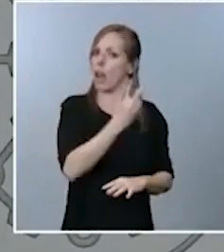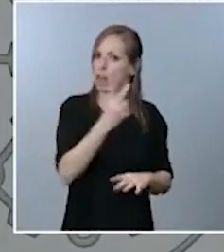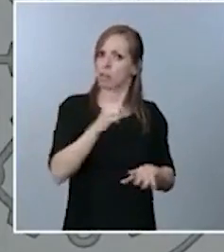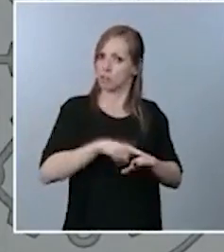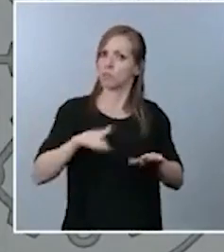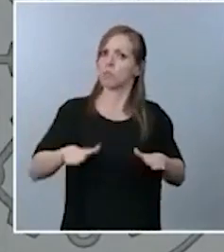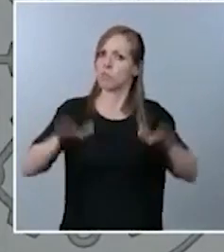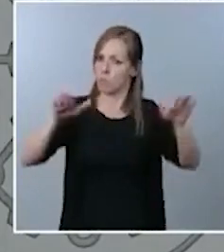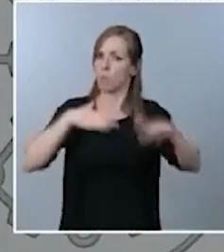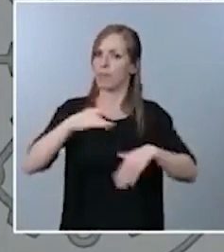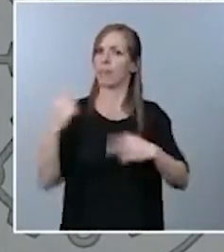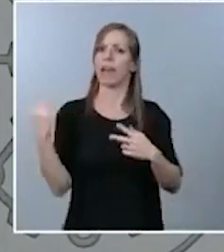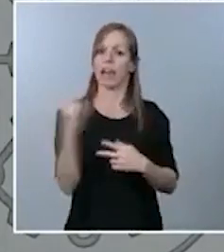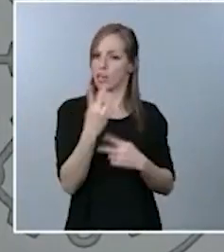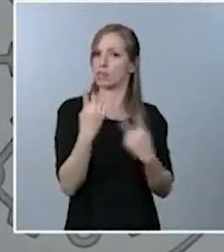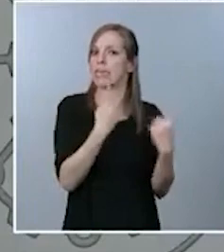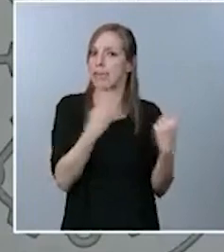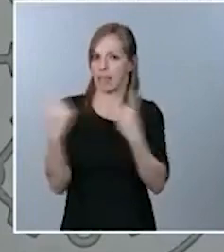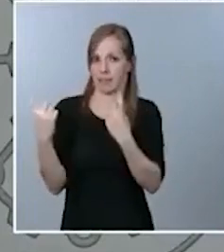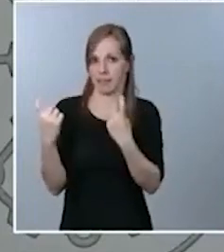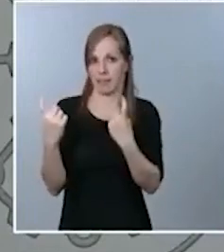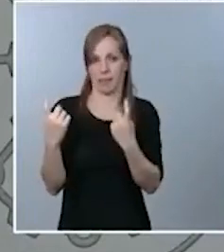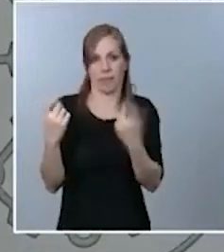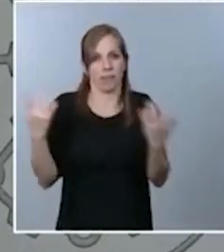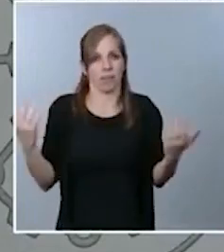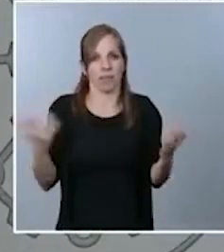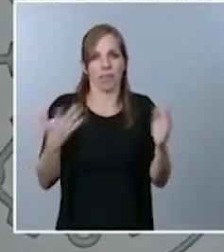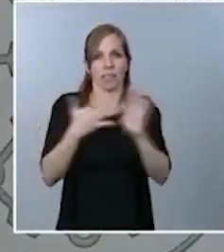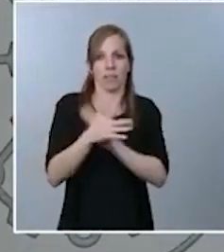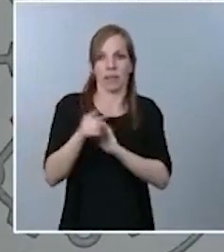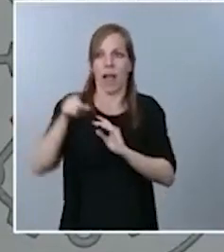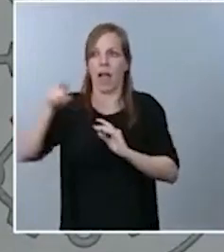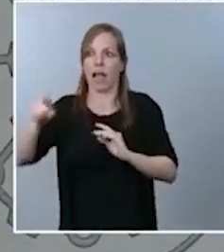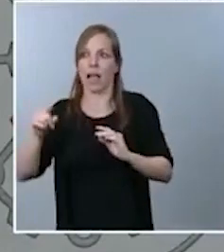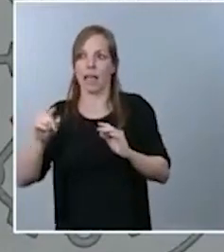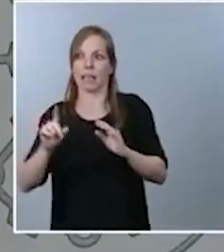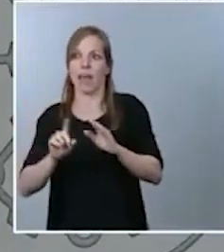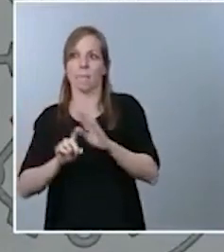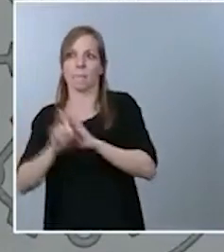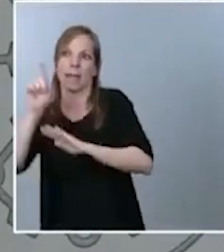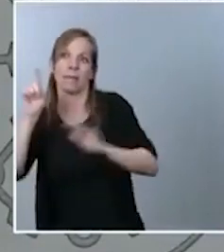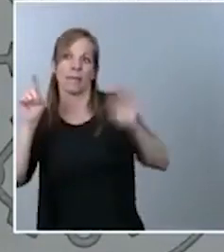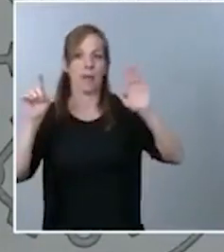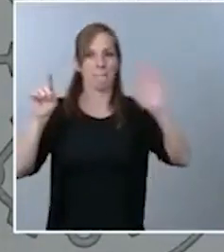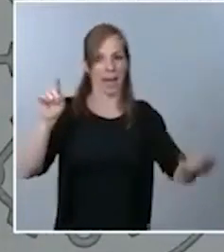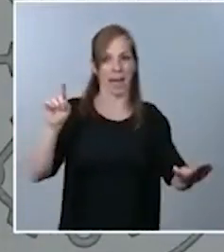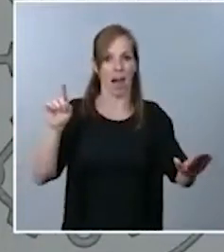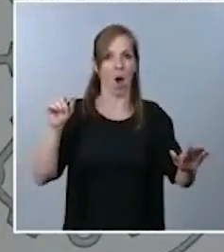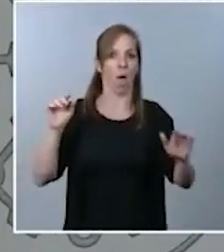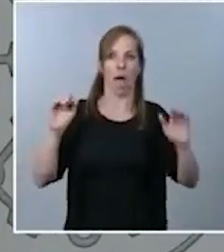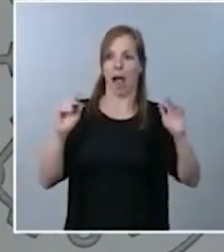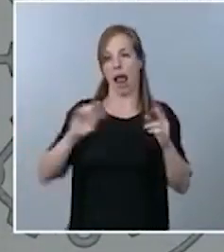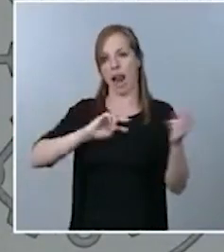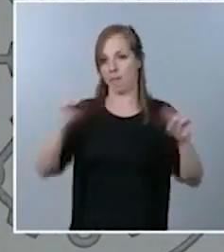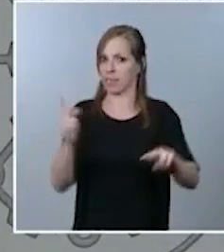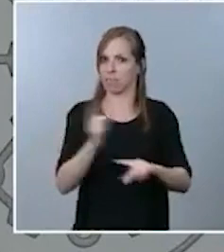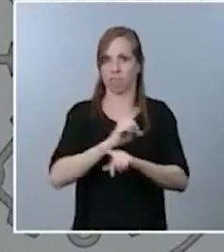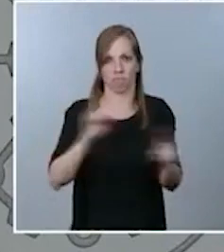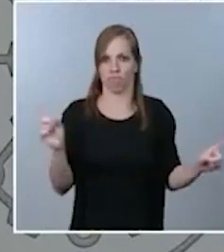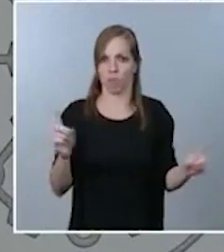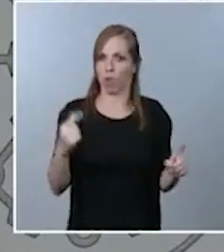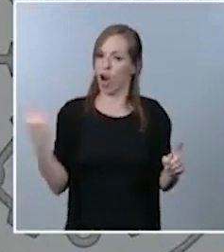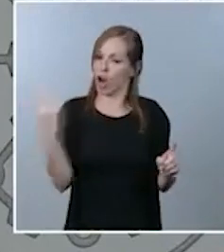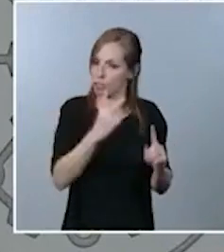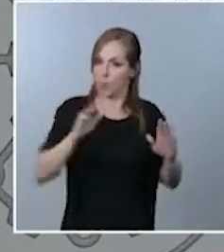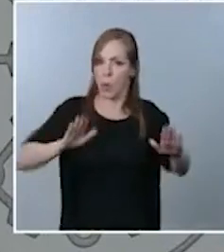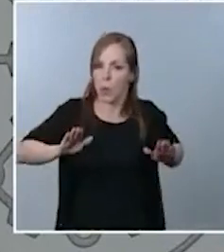por tanto ninguna tiene que ser en detrimento de la otra sino que todas pueden caminar en paralelo y por tanto podemos avanzar